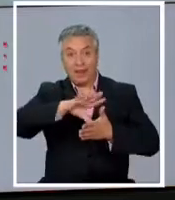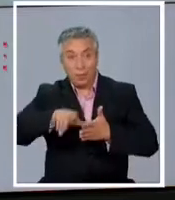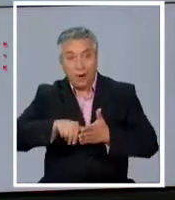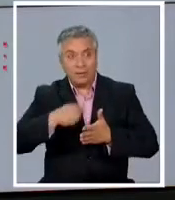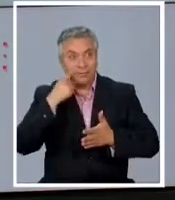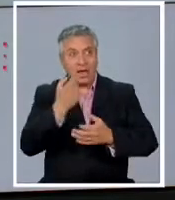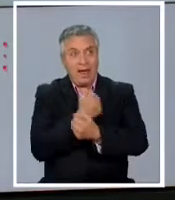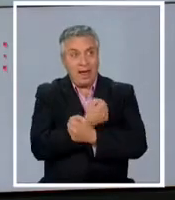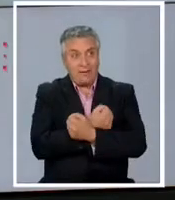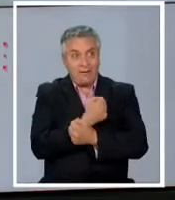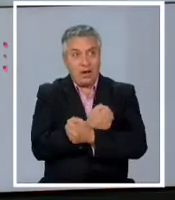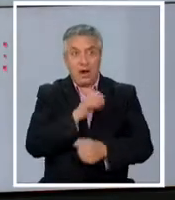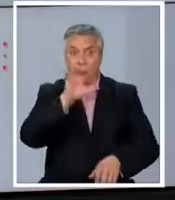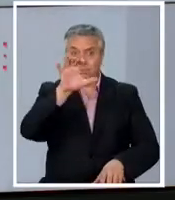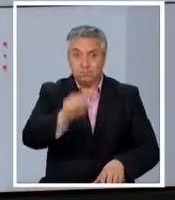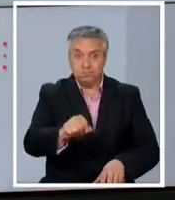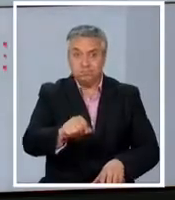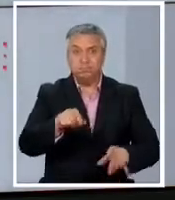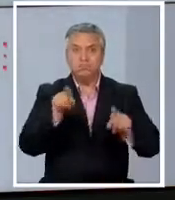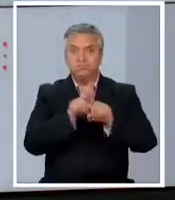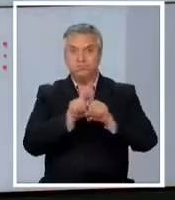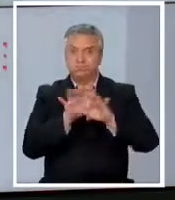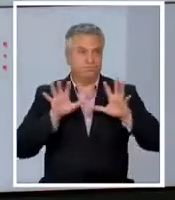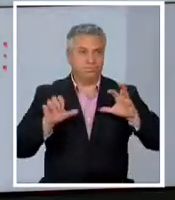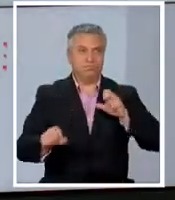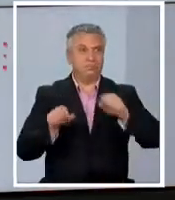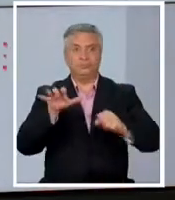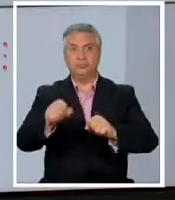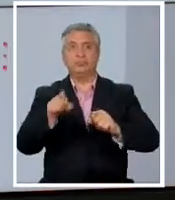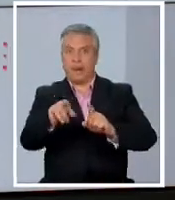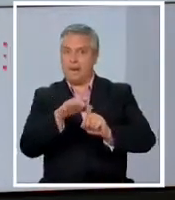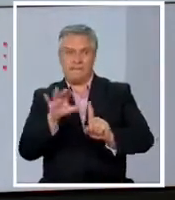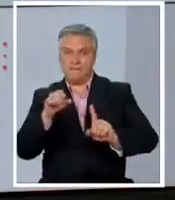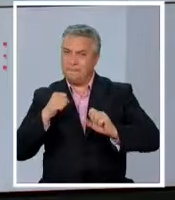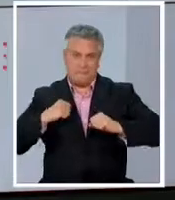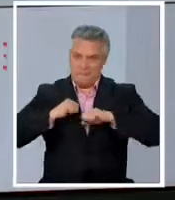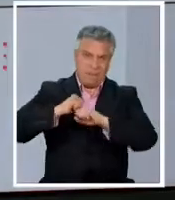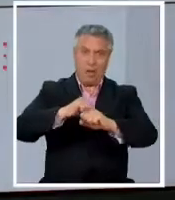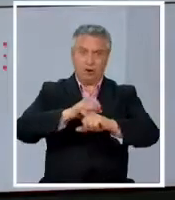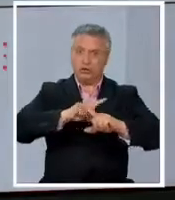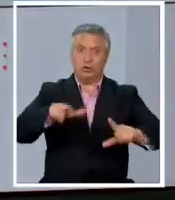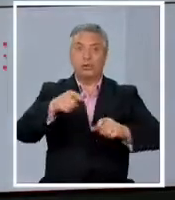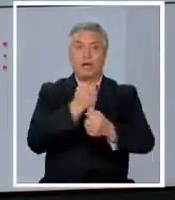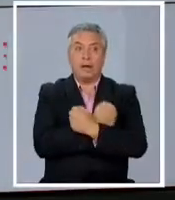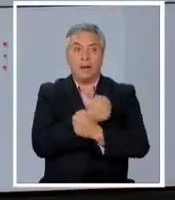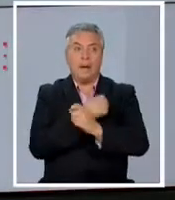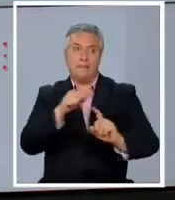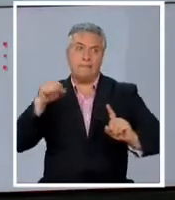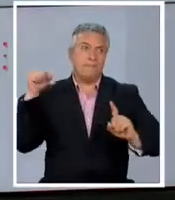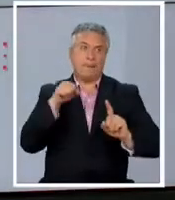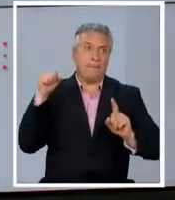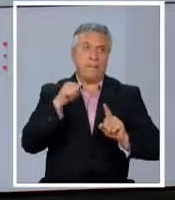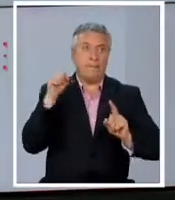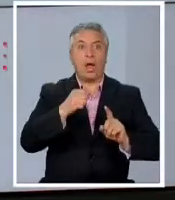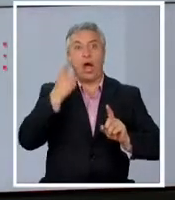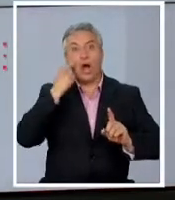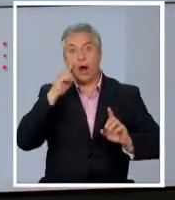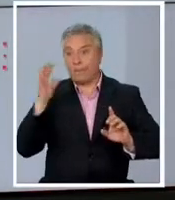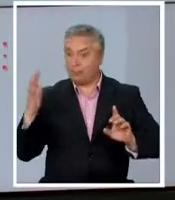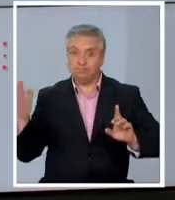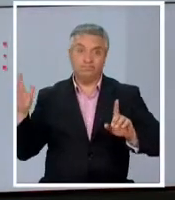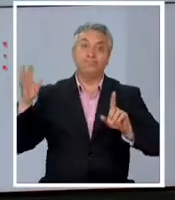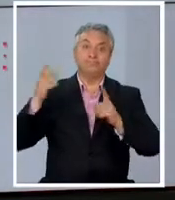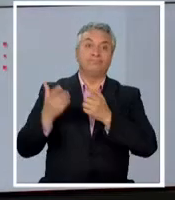sorprendidos por carabineros se resistieron y golpearon a los uniformados fue gracias a la intervención de transeúntes que los ladrones